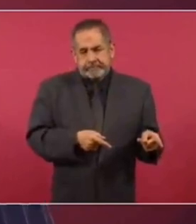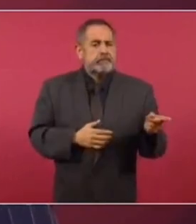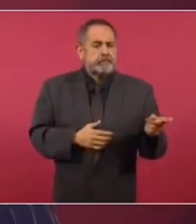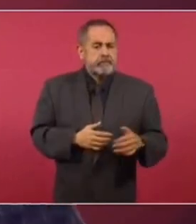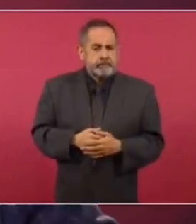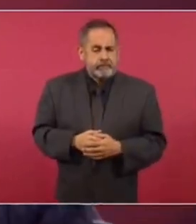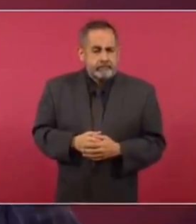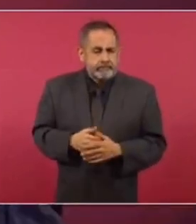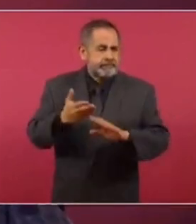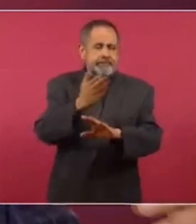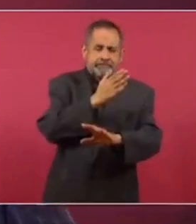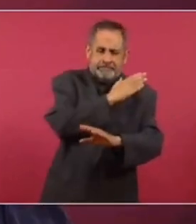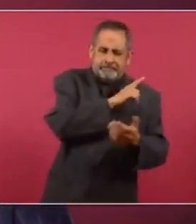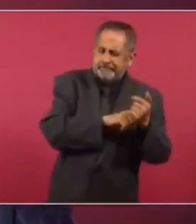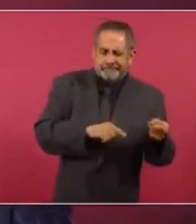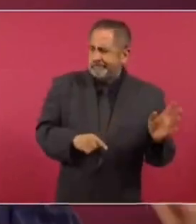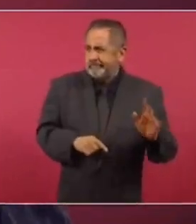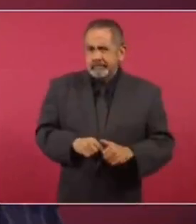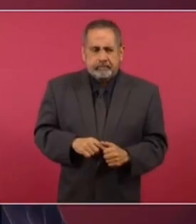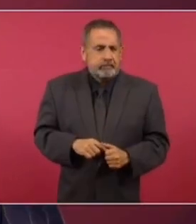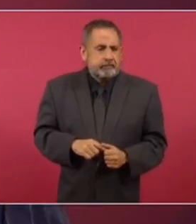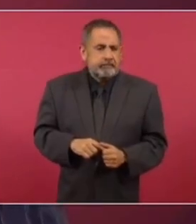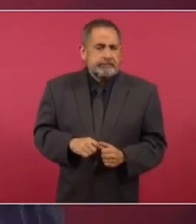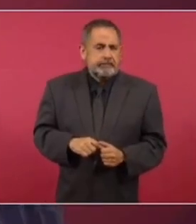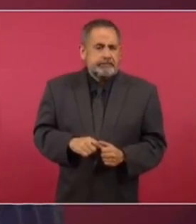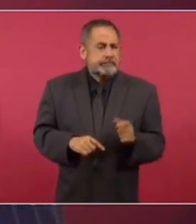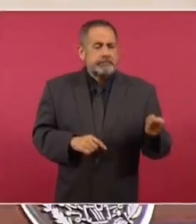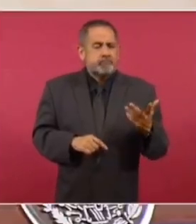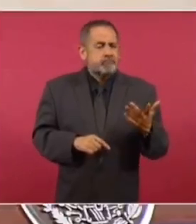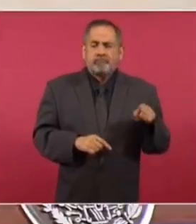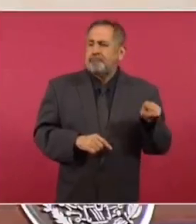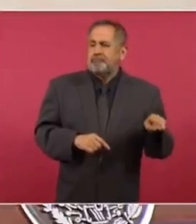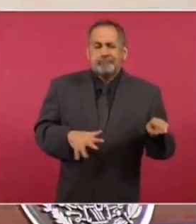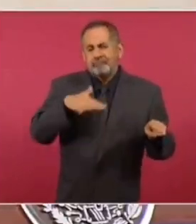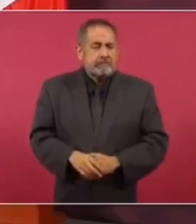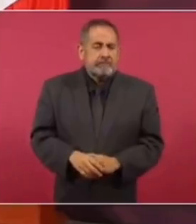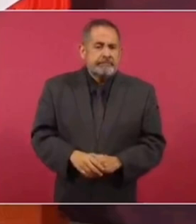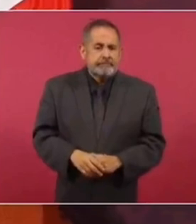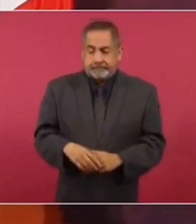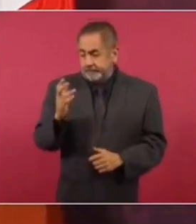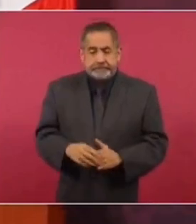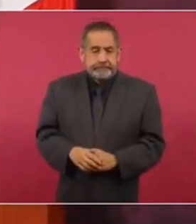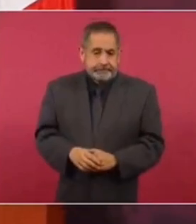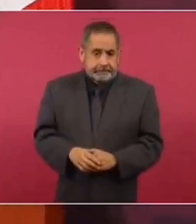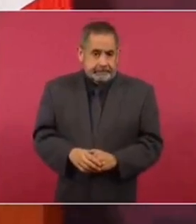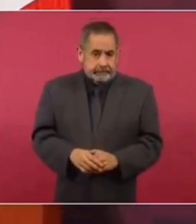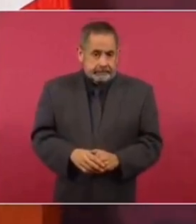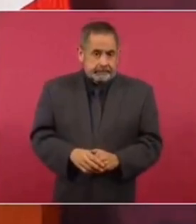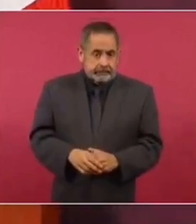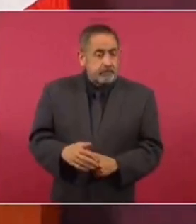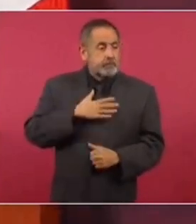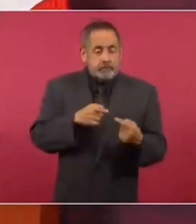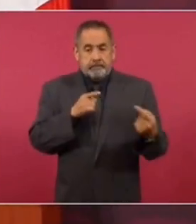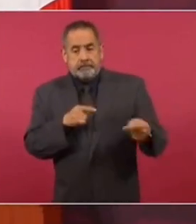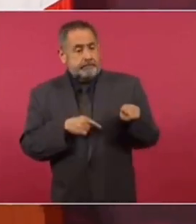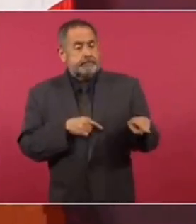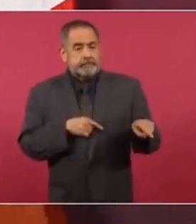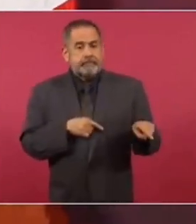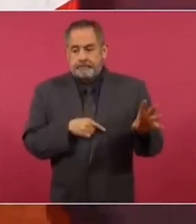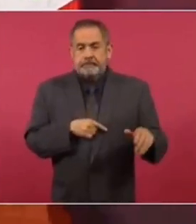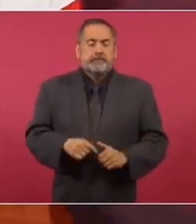injusto. Lo existía antes era un régimen de corrupción. Entonces, nuestros adversarios